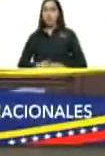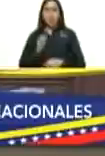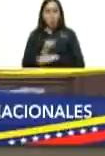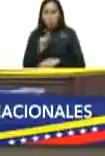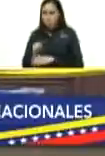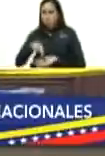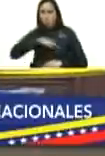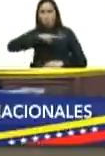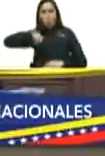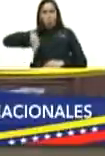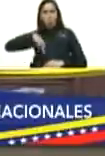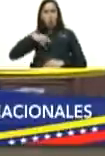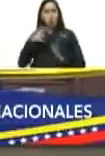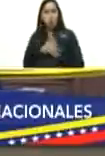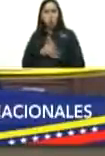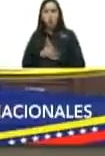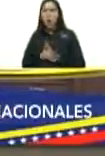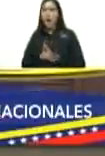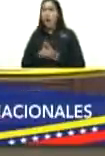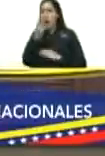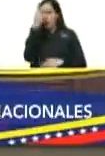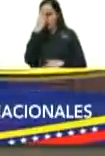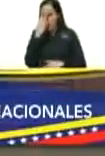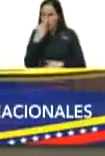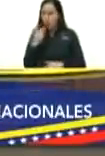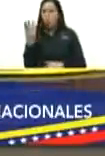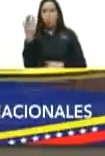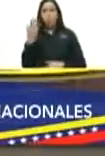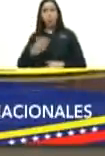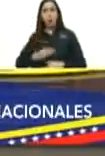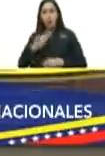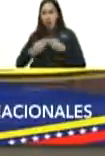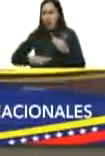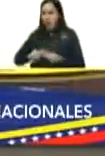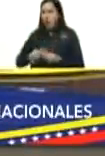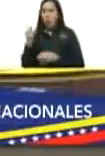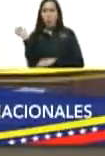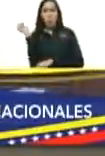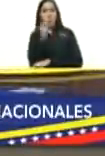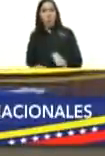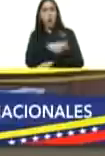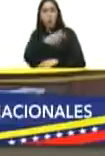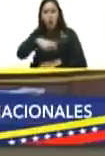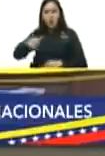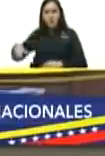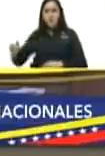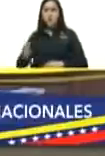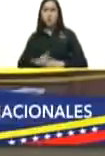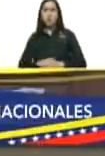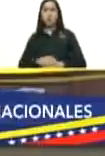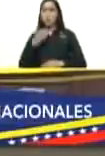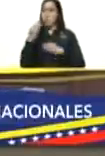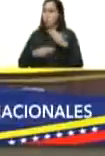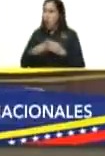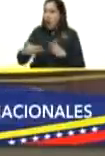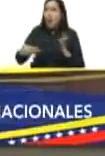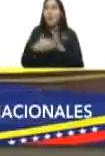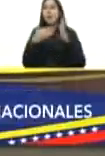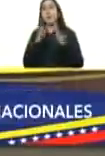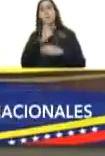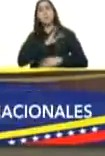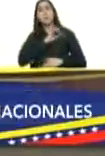nosotros de generar miseria pobreza fracaso producto de sus ataques